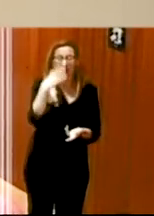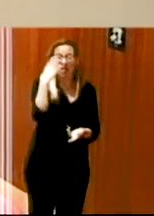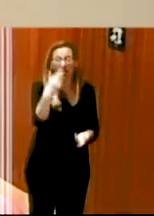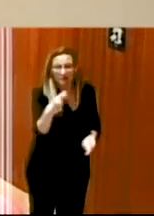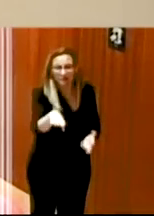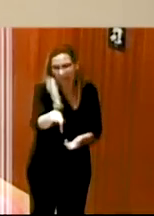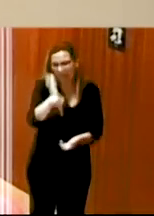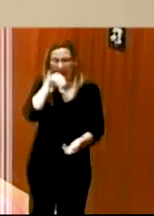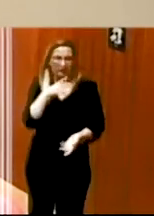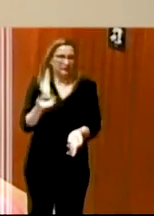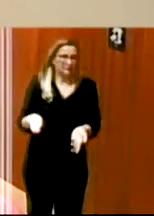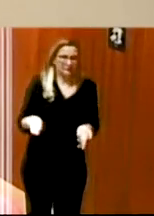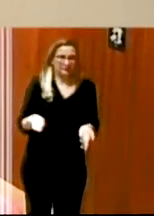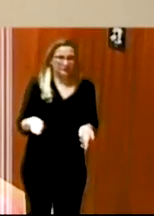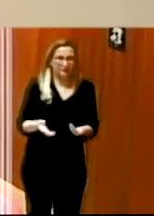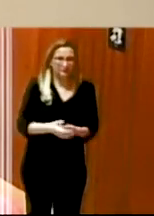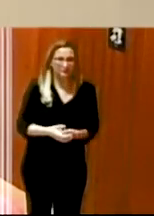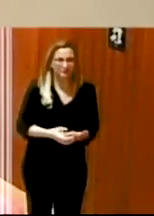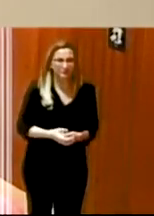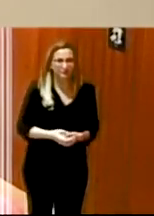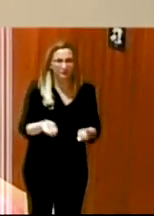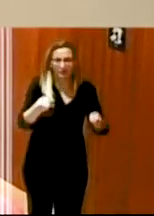entender lo que se les está transmitiendo